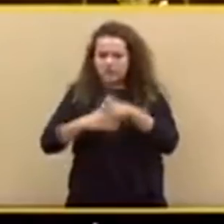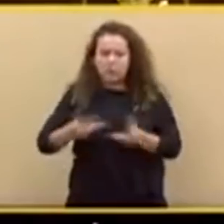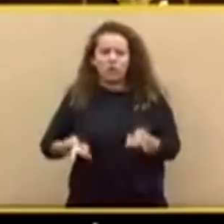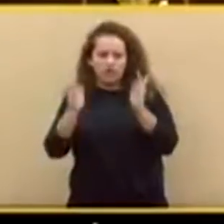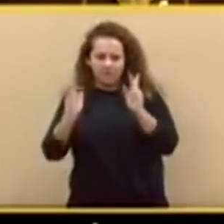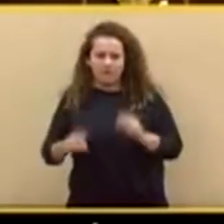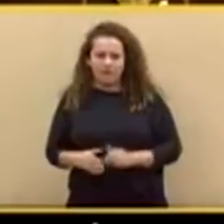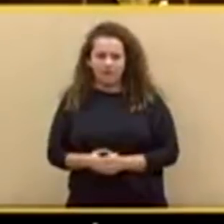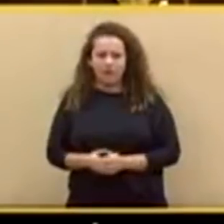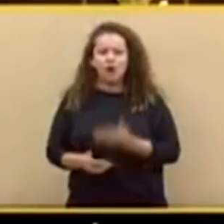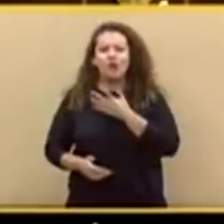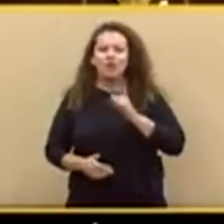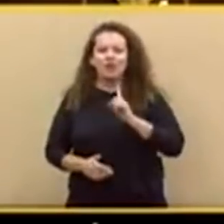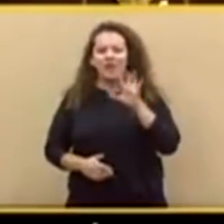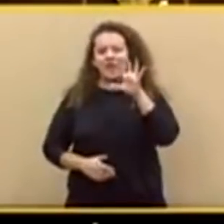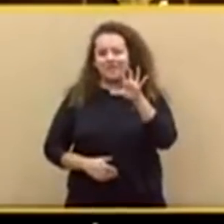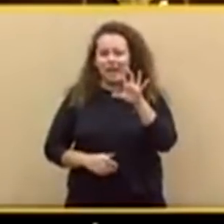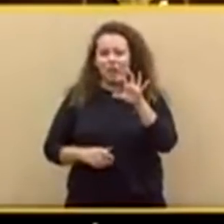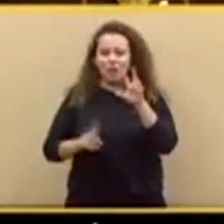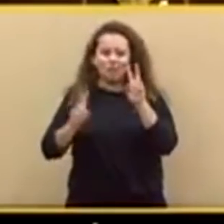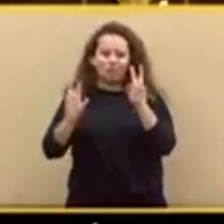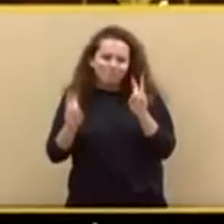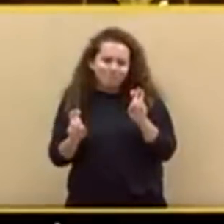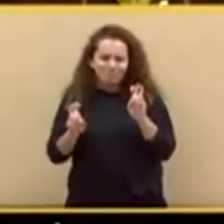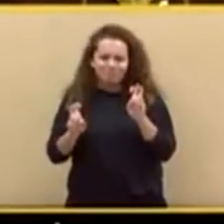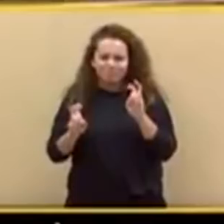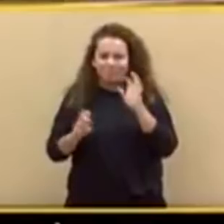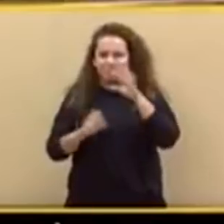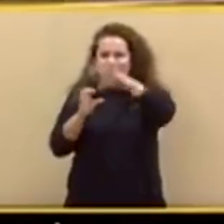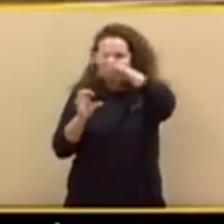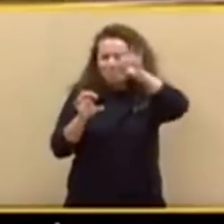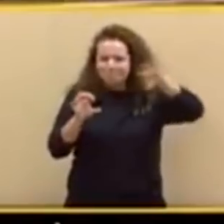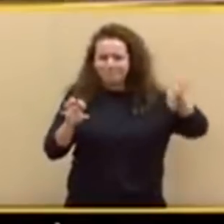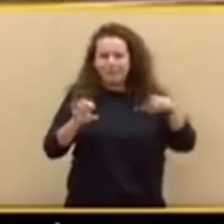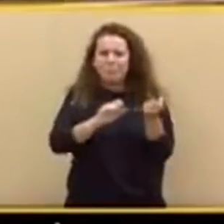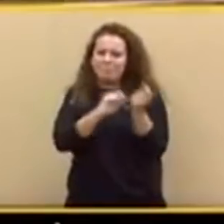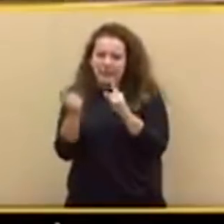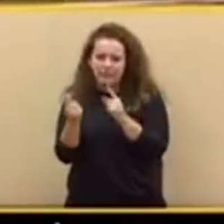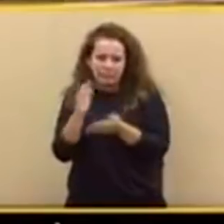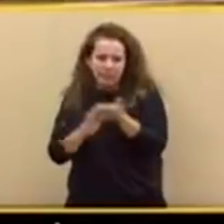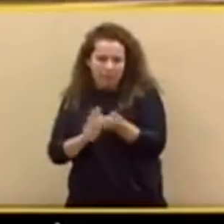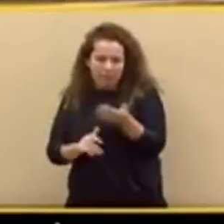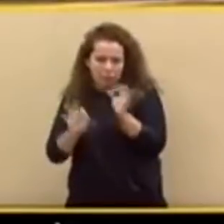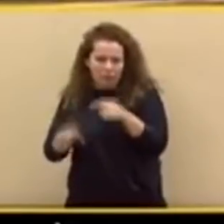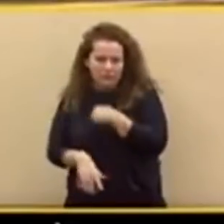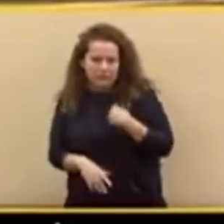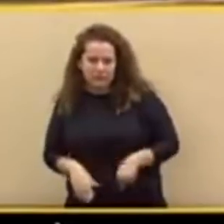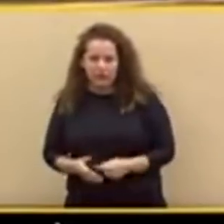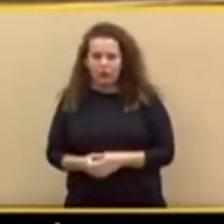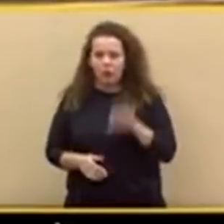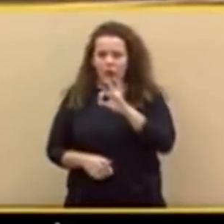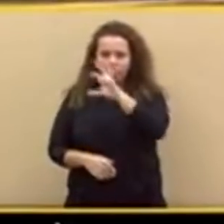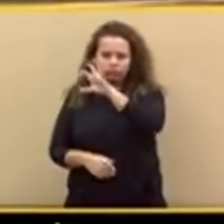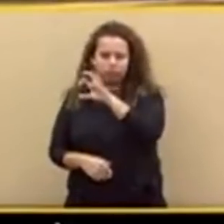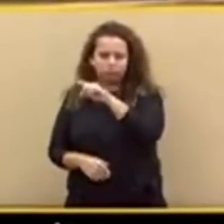un mega Estado federal que se parece demasiado a la República Popular China, a la Unión Soviética o incluso